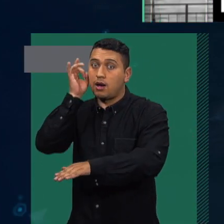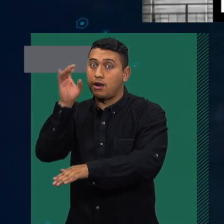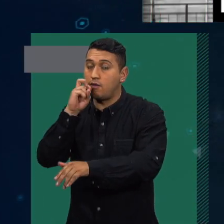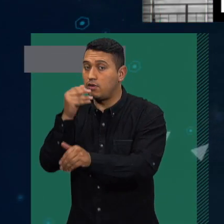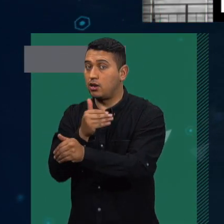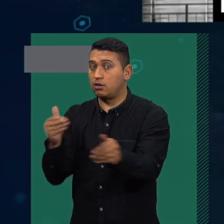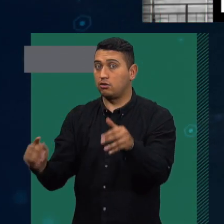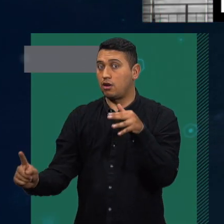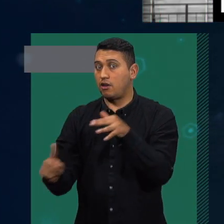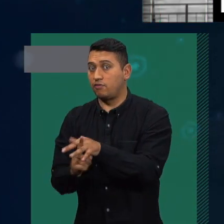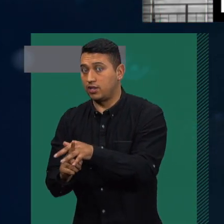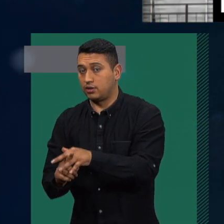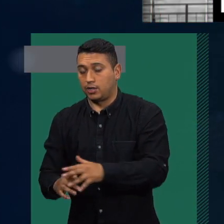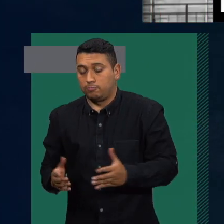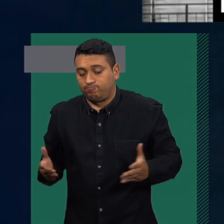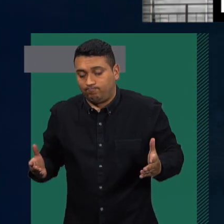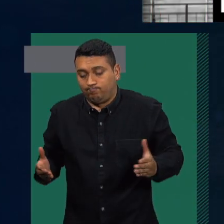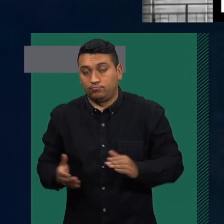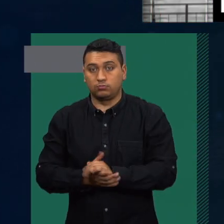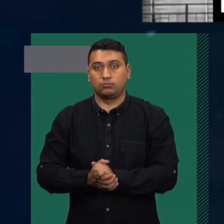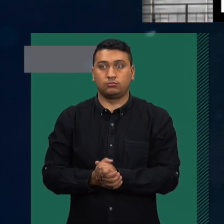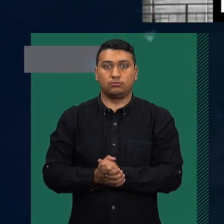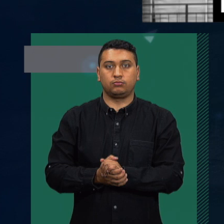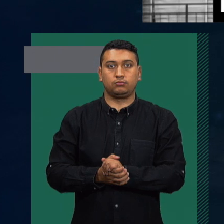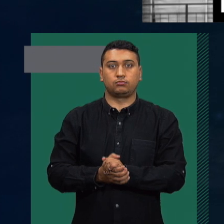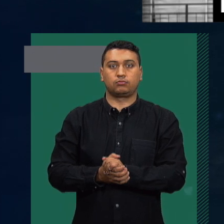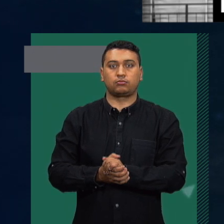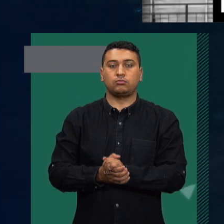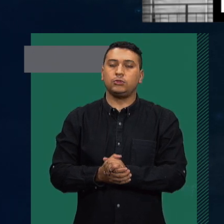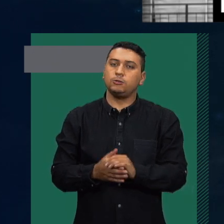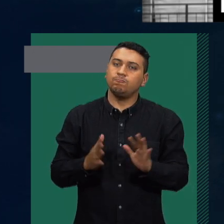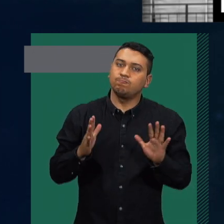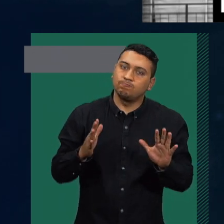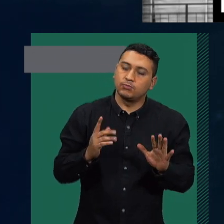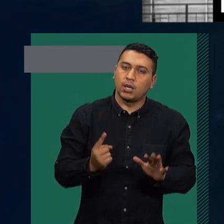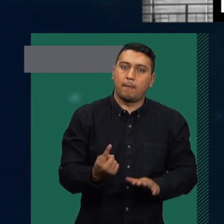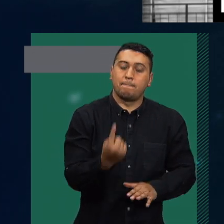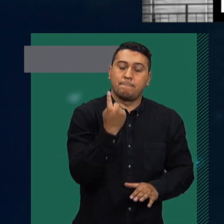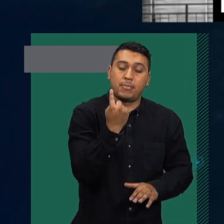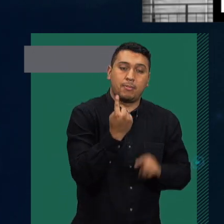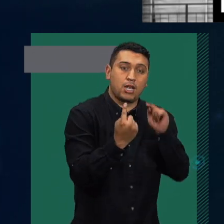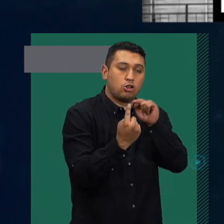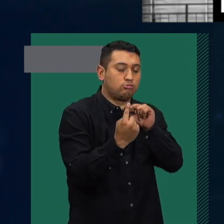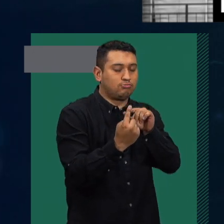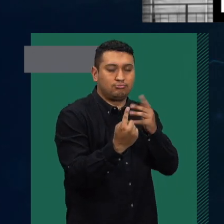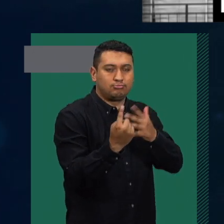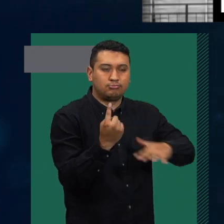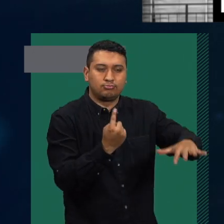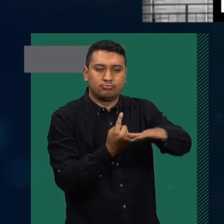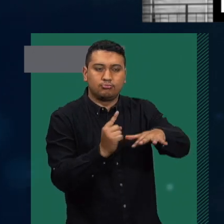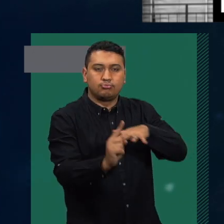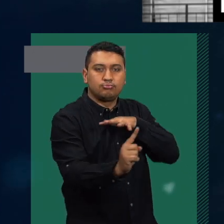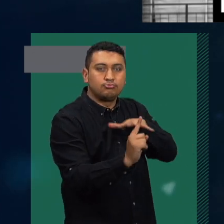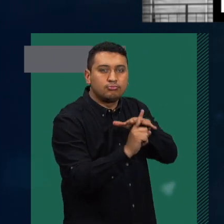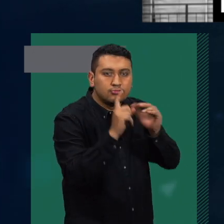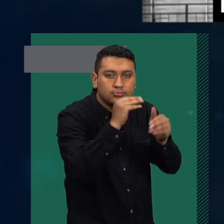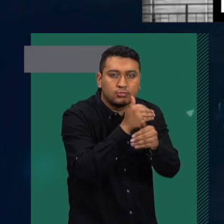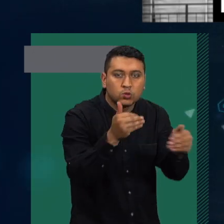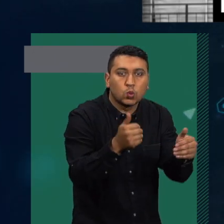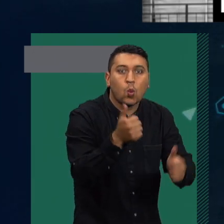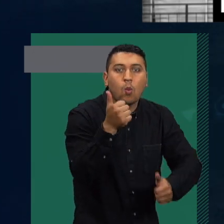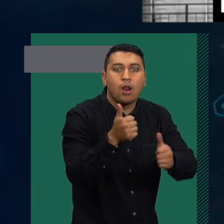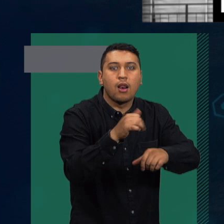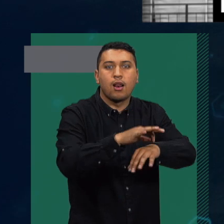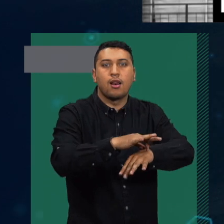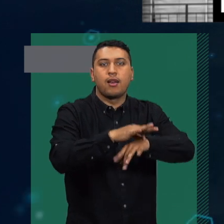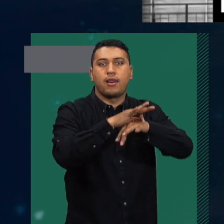el primero de los terrenos de los dominios en los cuales esto está impactando a los niños es en lo que podríamos llamar